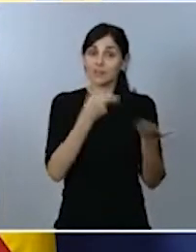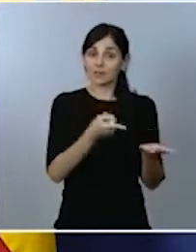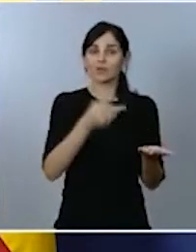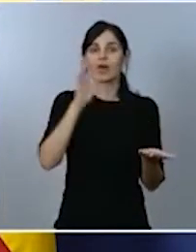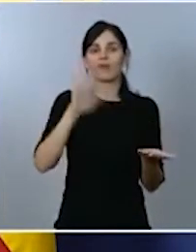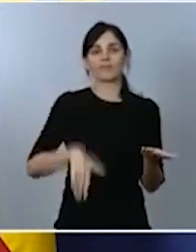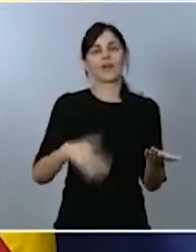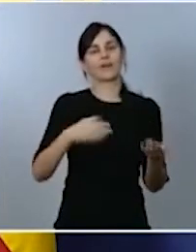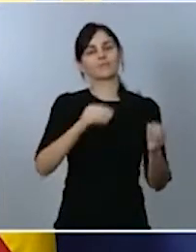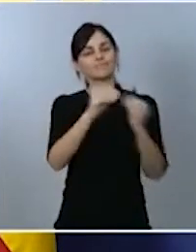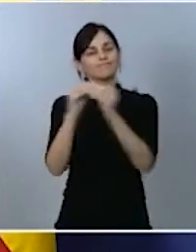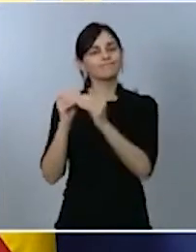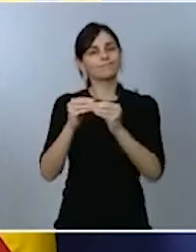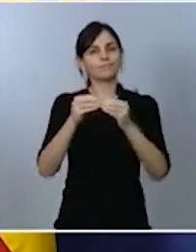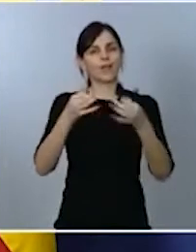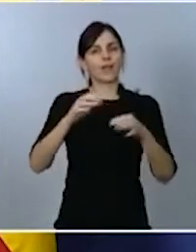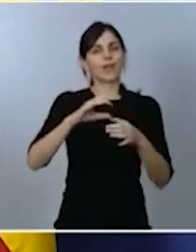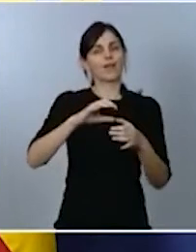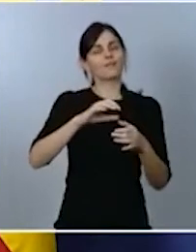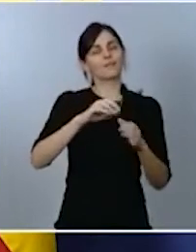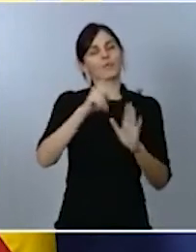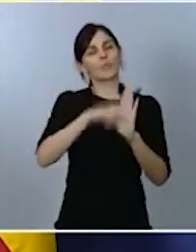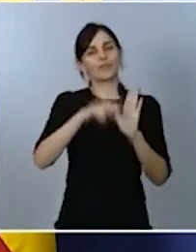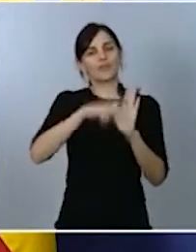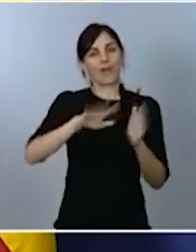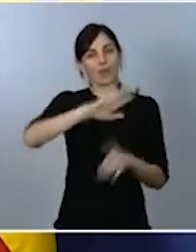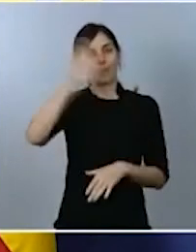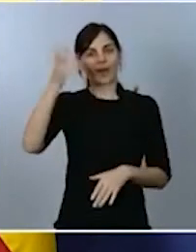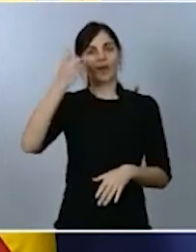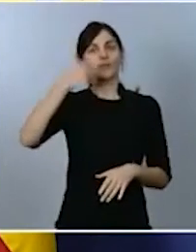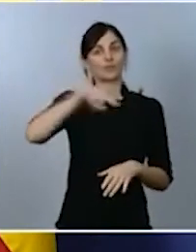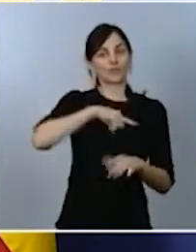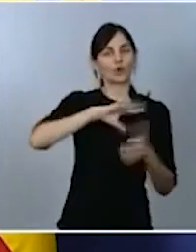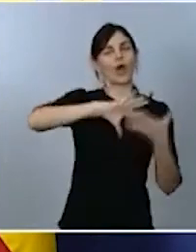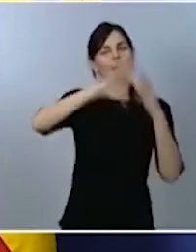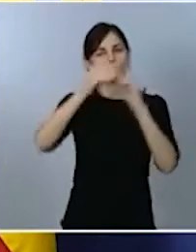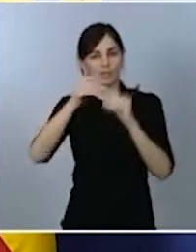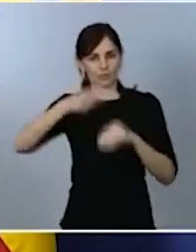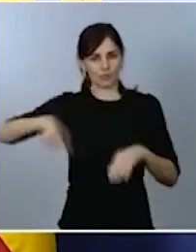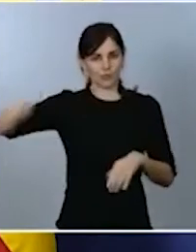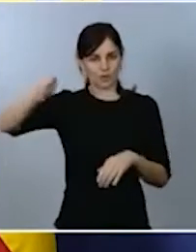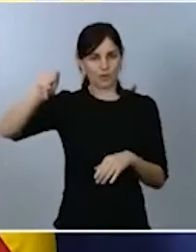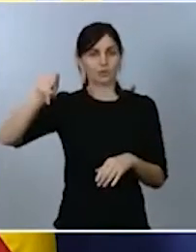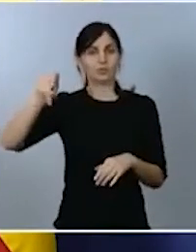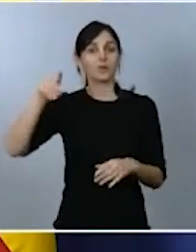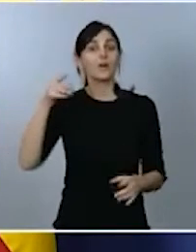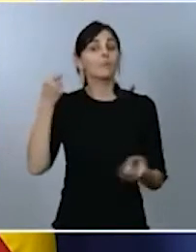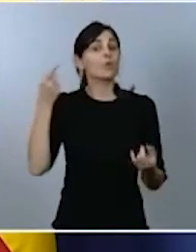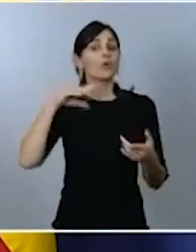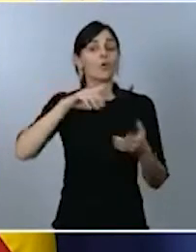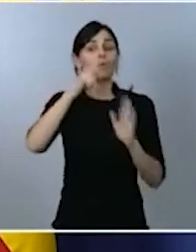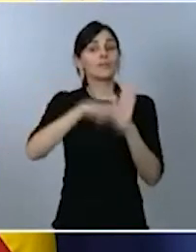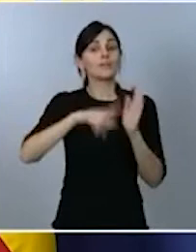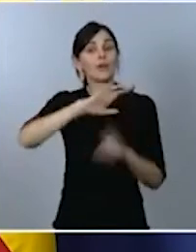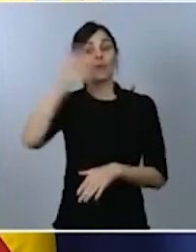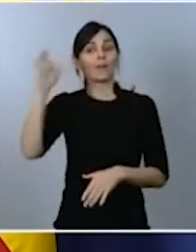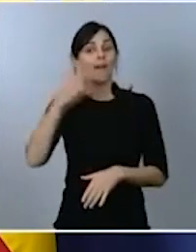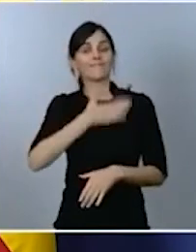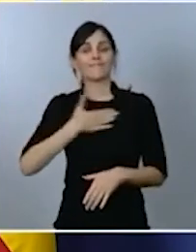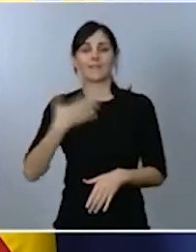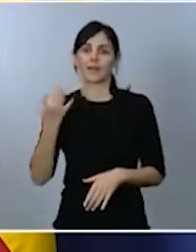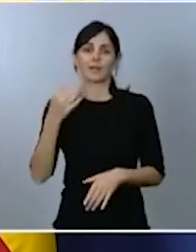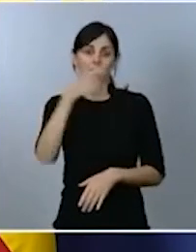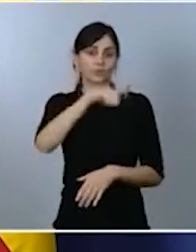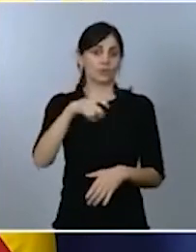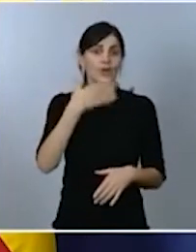normativa europea en la materia que, entre otros efectos, mejora el acceso de los jóvenes al mercado laboral en el